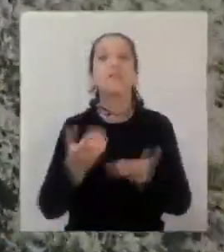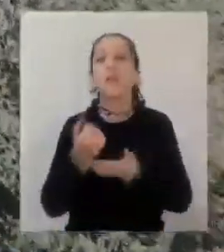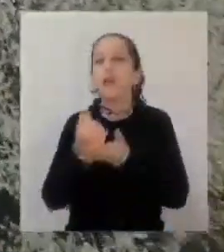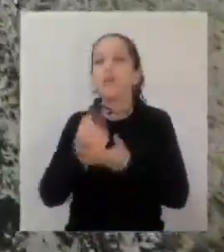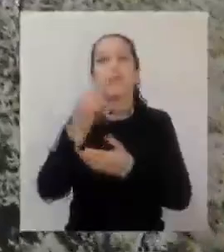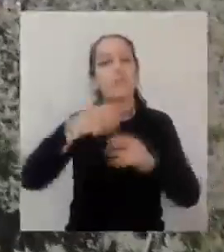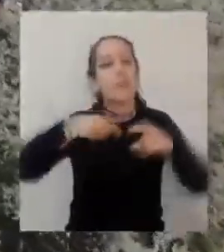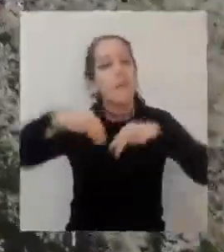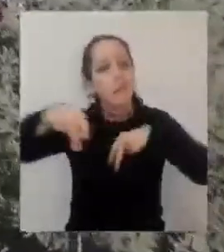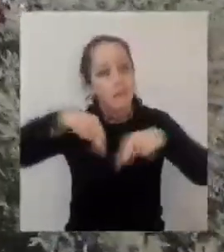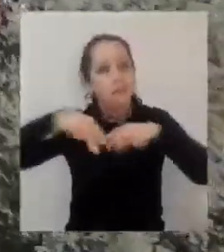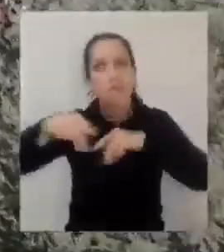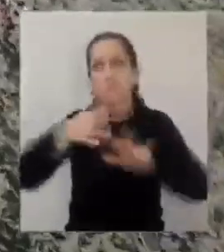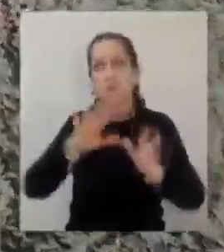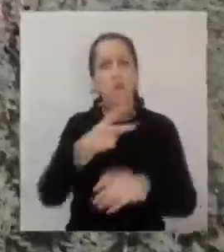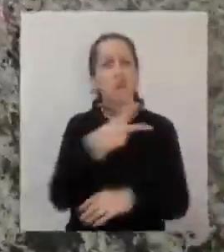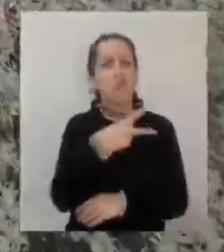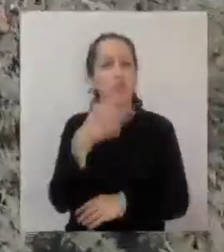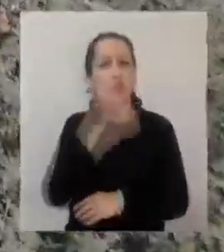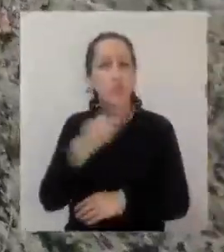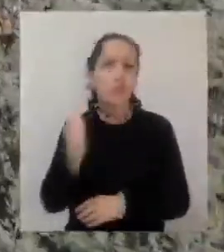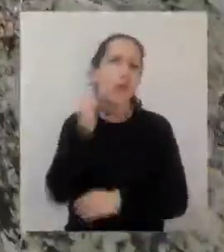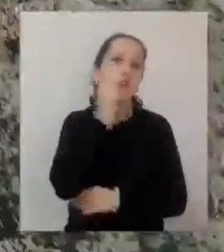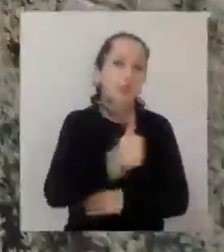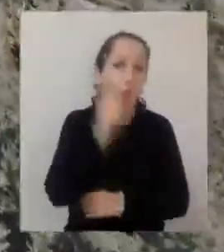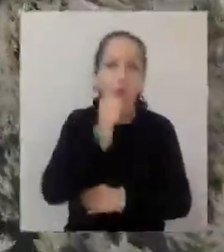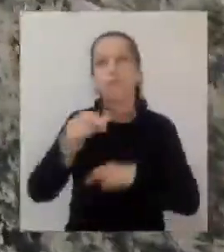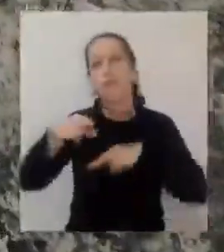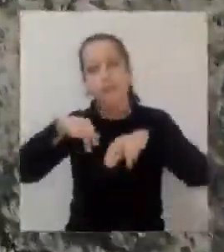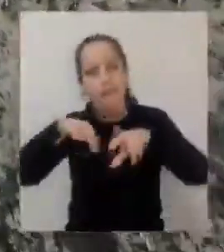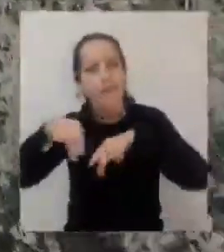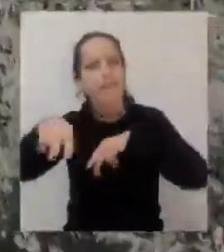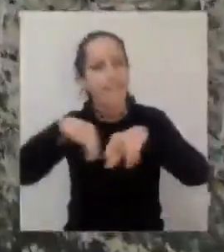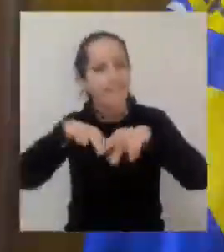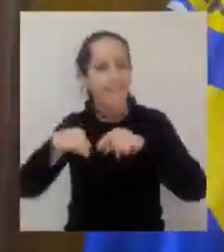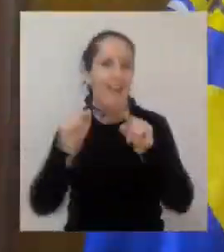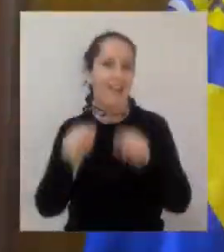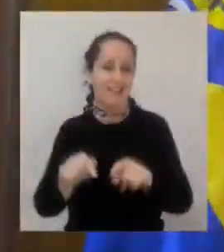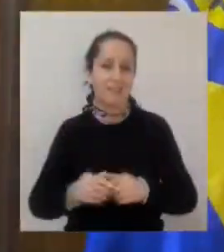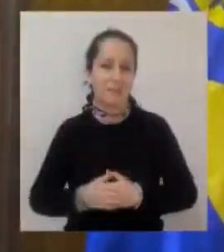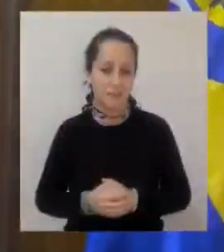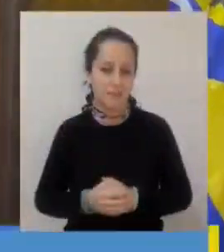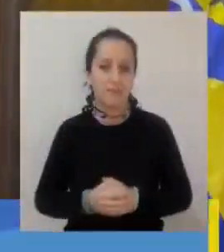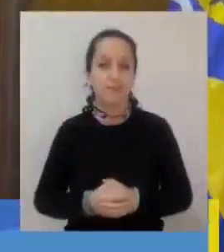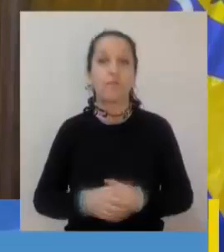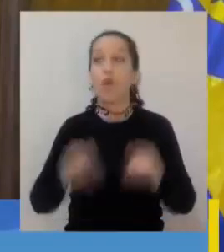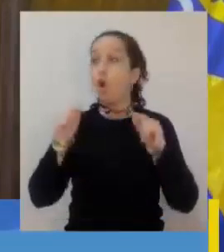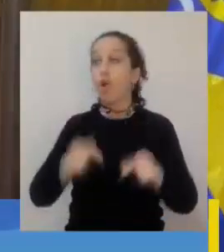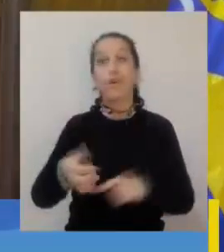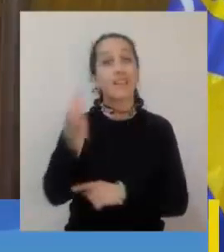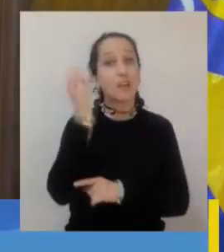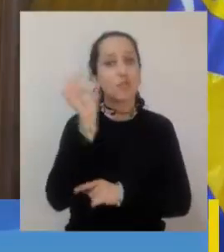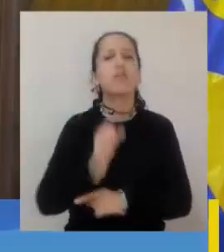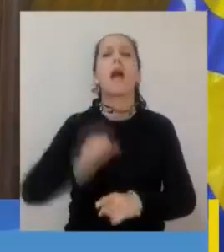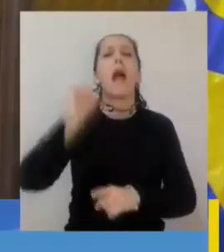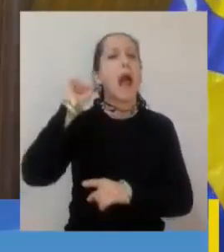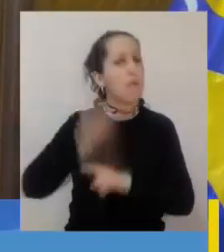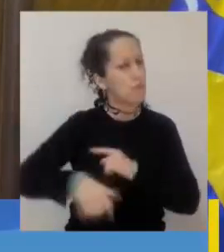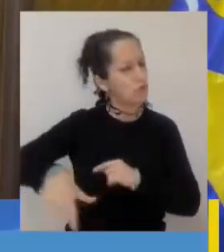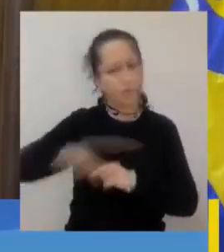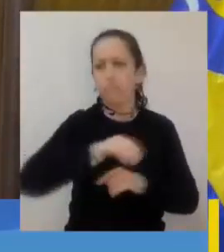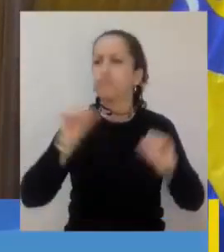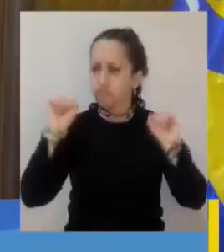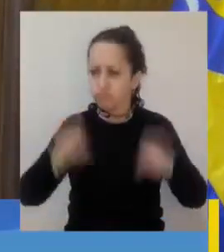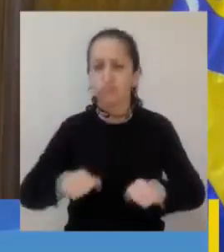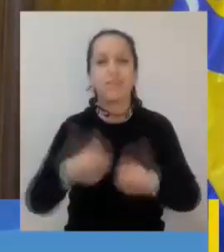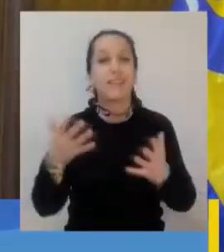a cerca de 200 personas que transitan a diario por este lugar. Hoy se ha aprobado de manera unánime el trato directo con